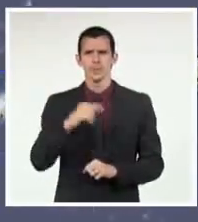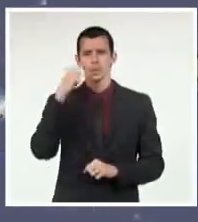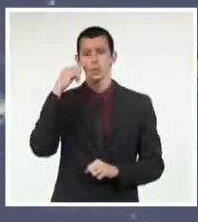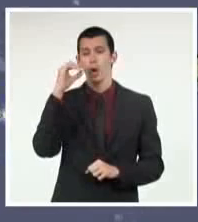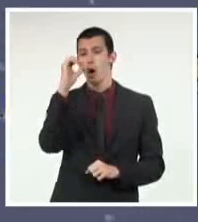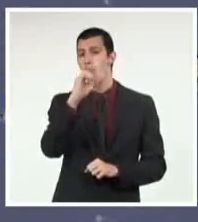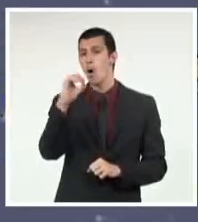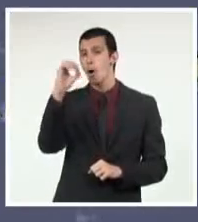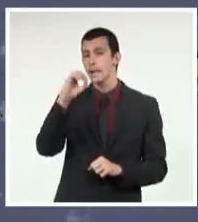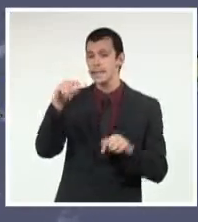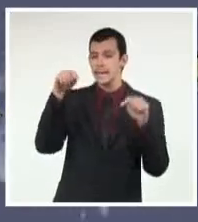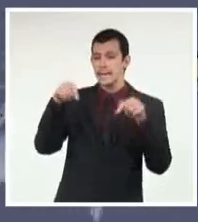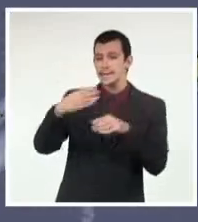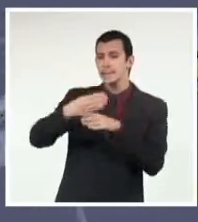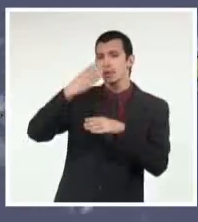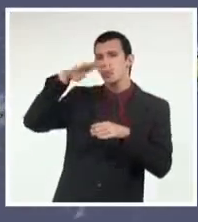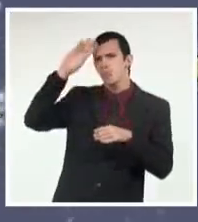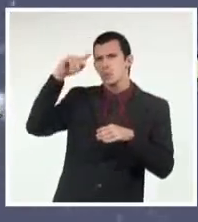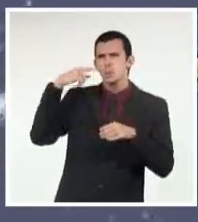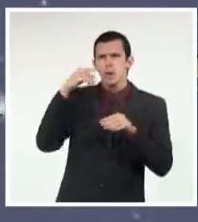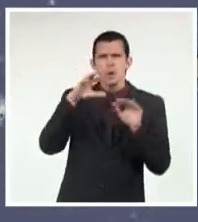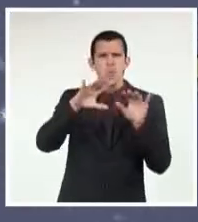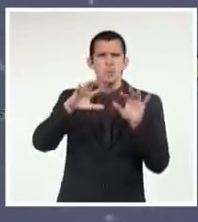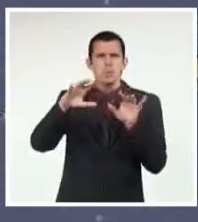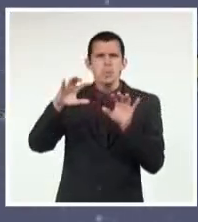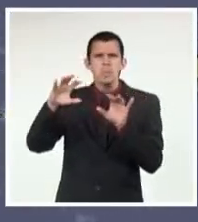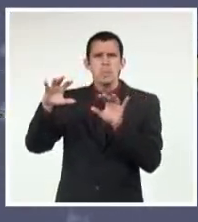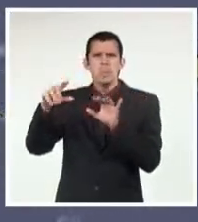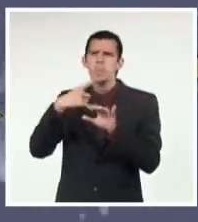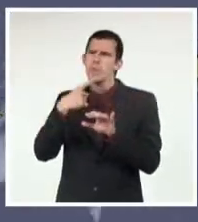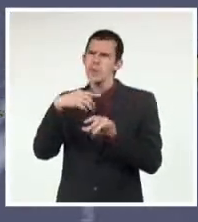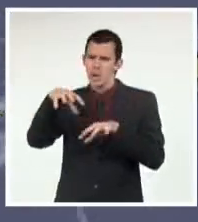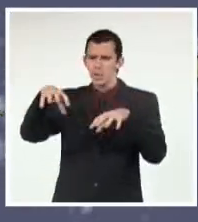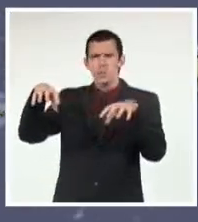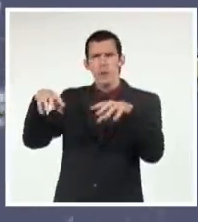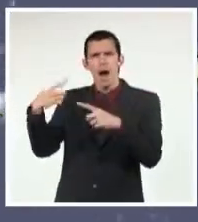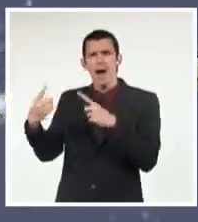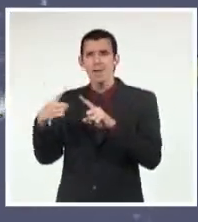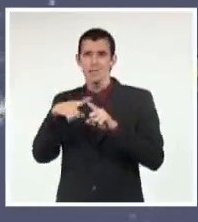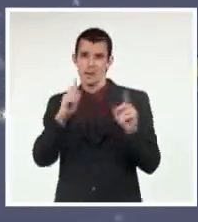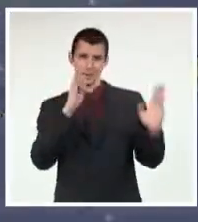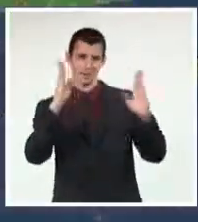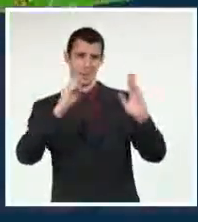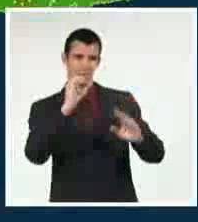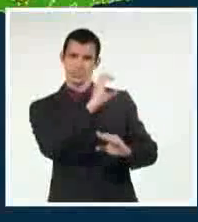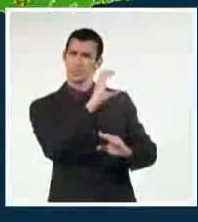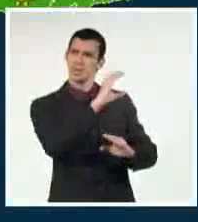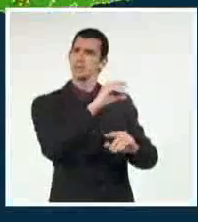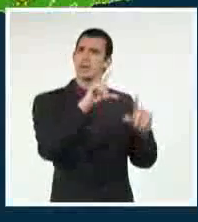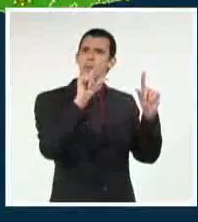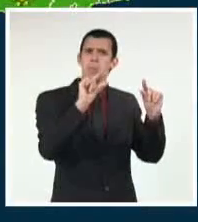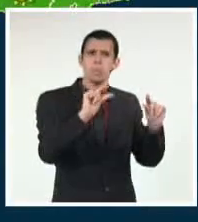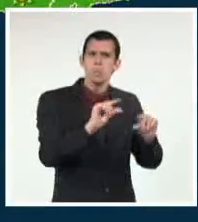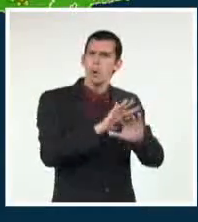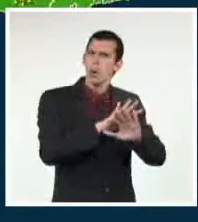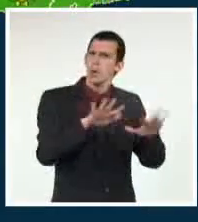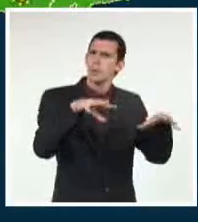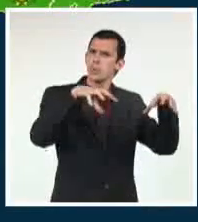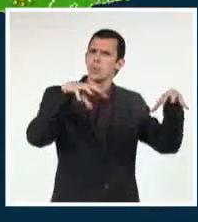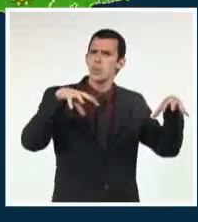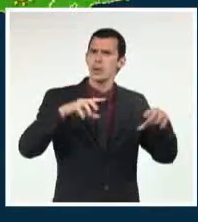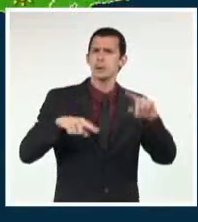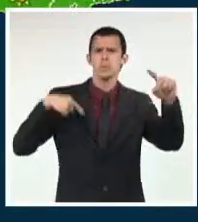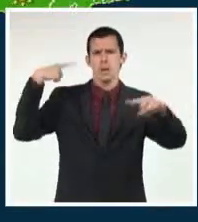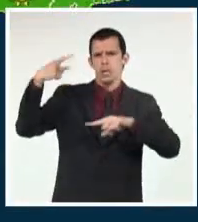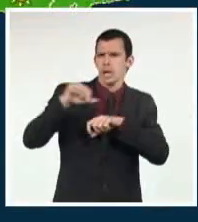provincia de Santiago de Cuba y en Guantánamo, pero muy escasos en el resto del territorio nacional. Por eso se pronostica para mañana